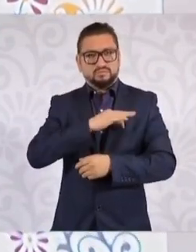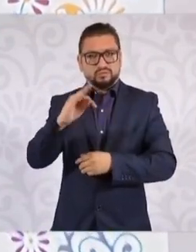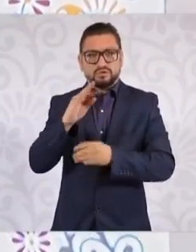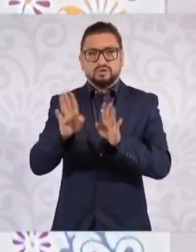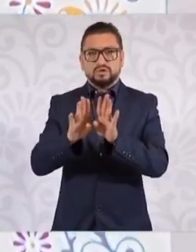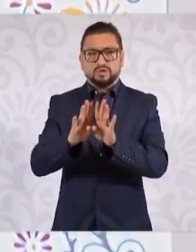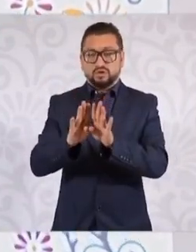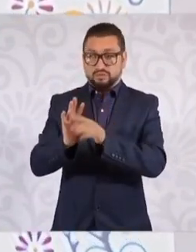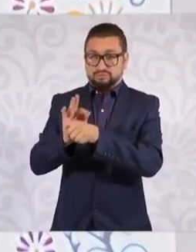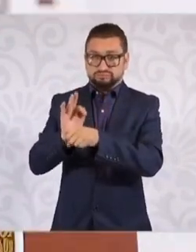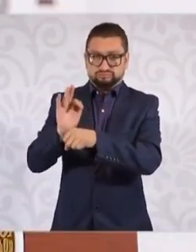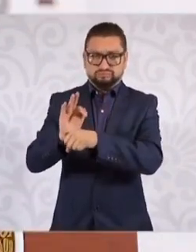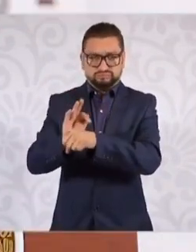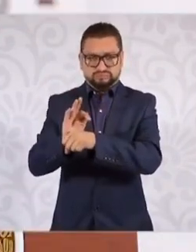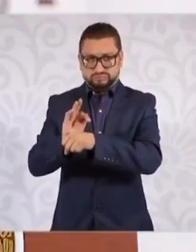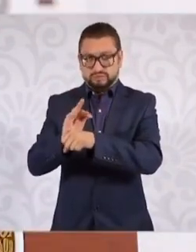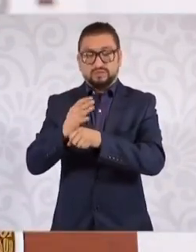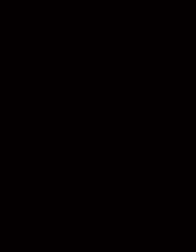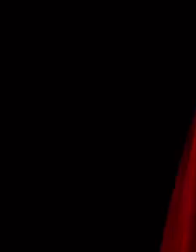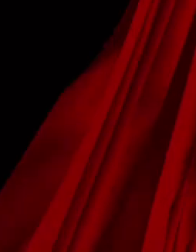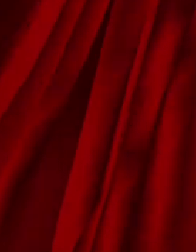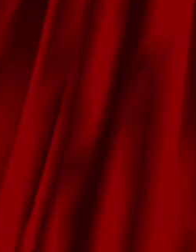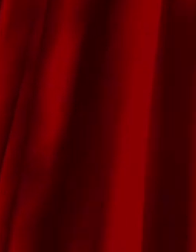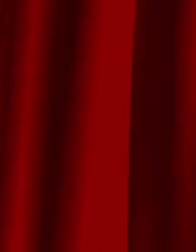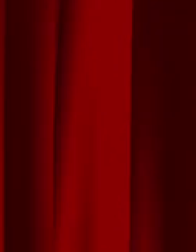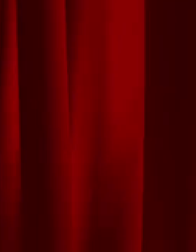defendiendo la transparencia.